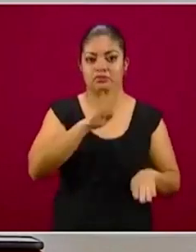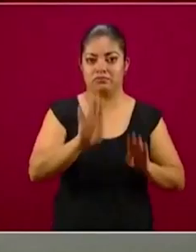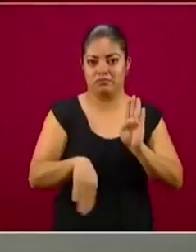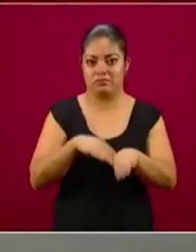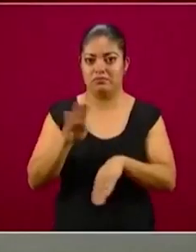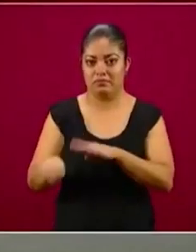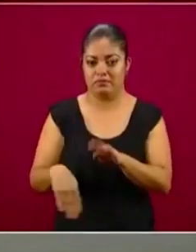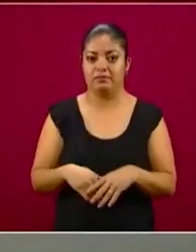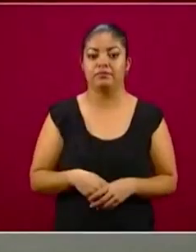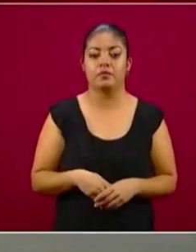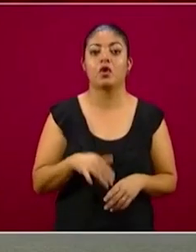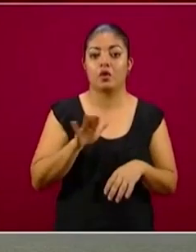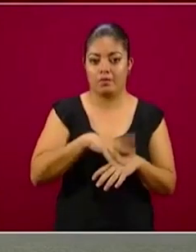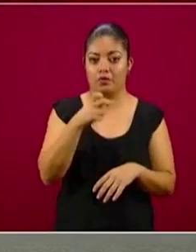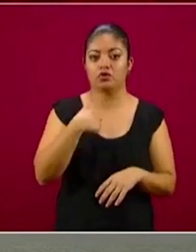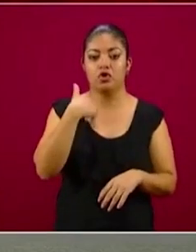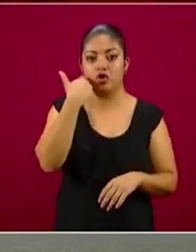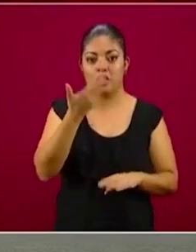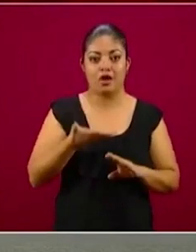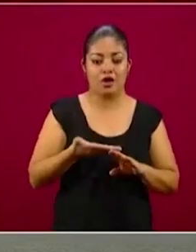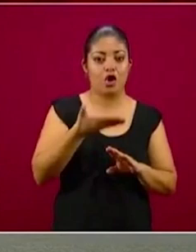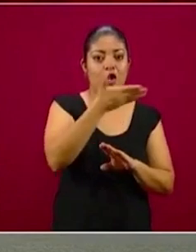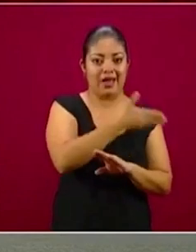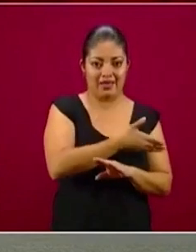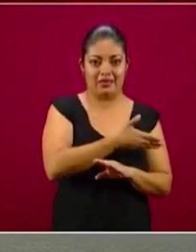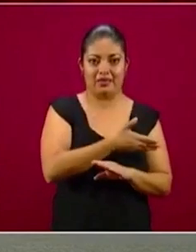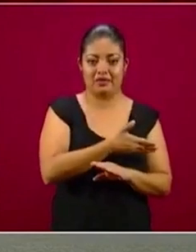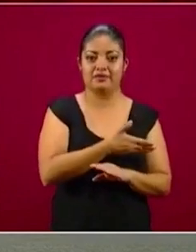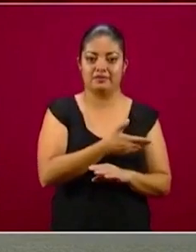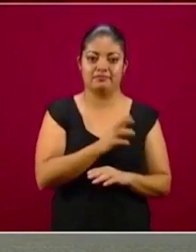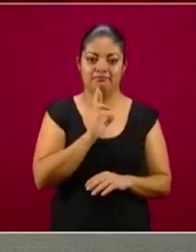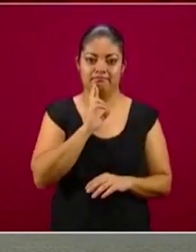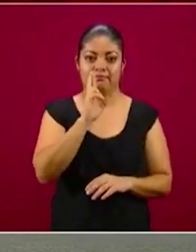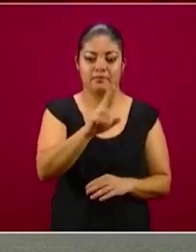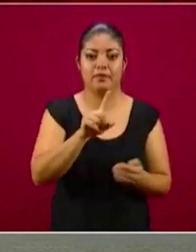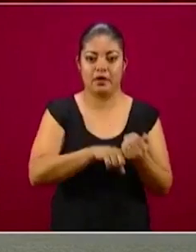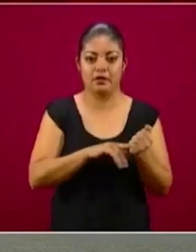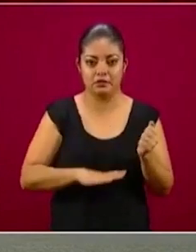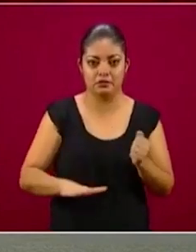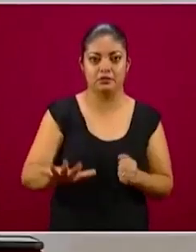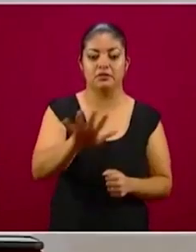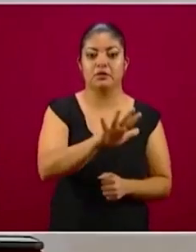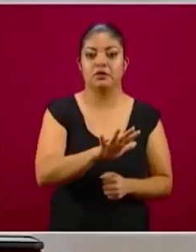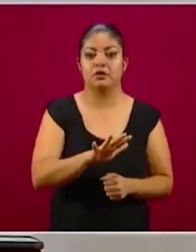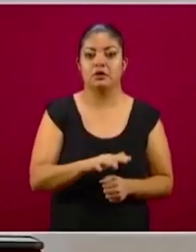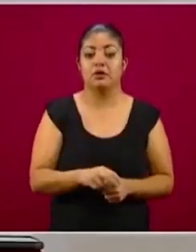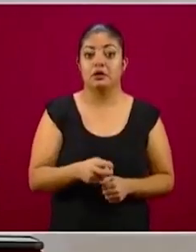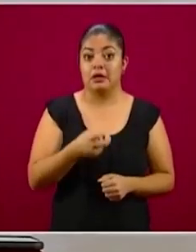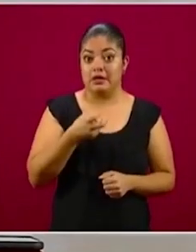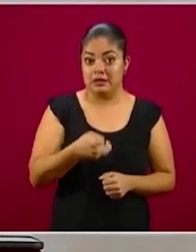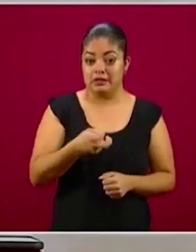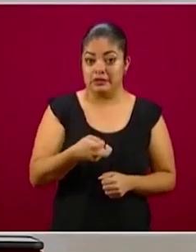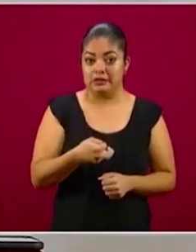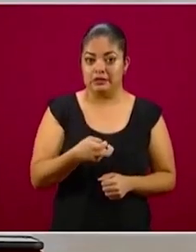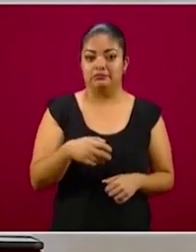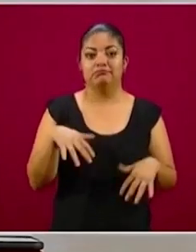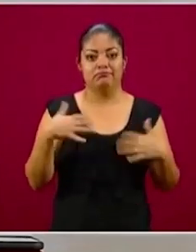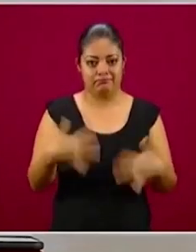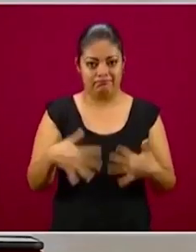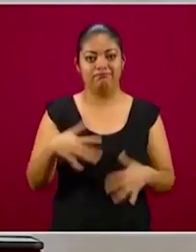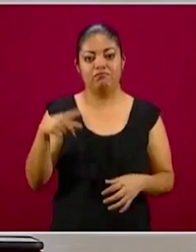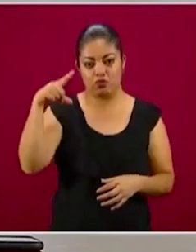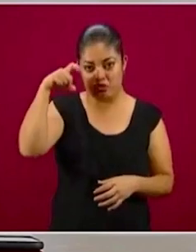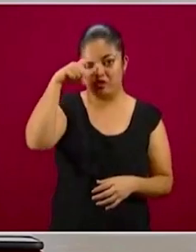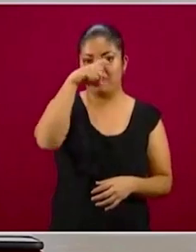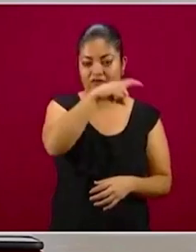Entonces, quisiera contextualizar mi respuesta en esto, dirigiéndome a la sociedad. Este es un momento el más difícil